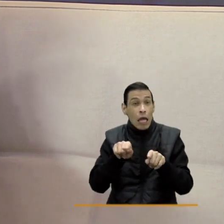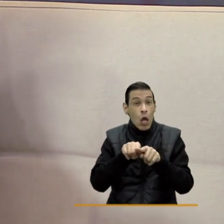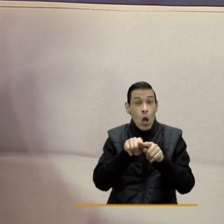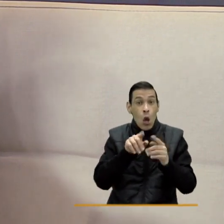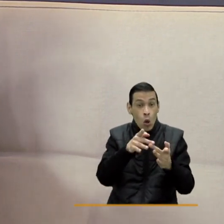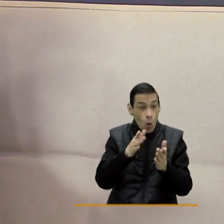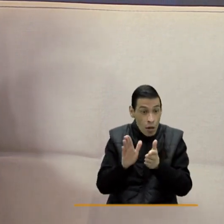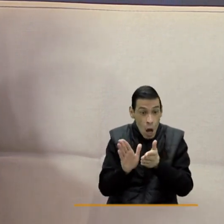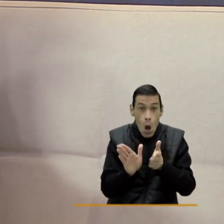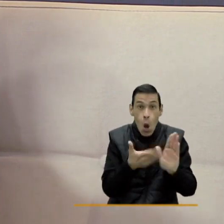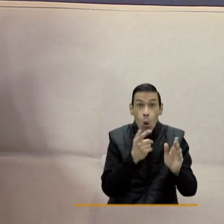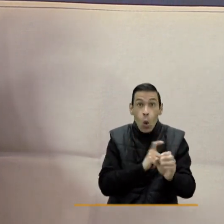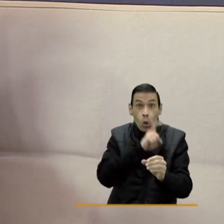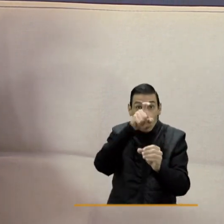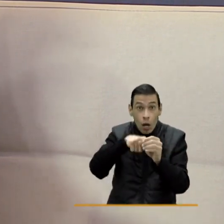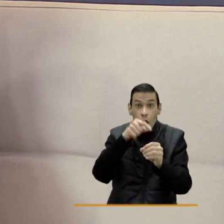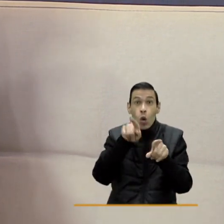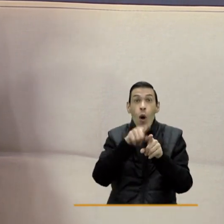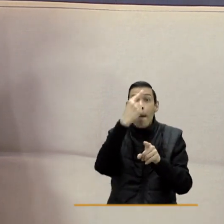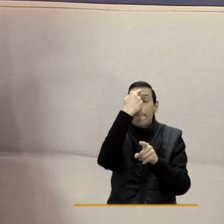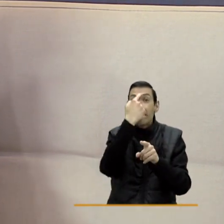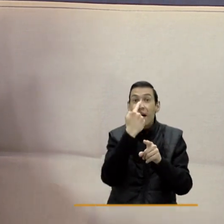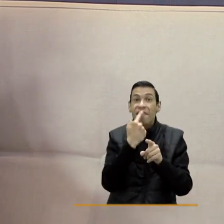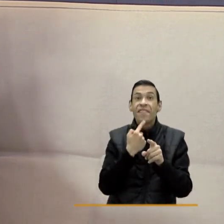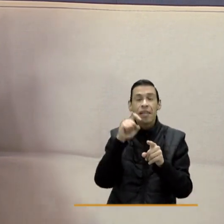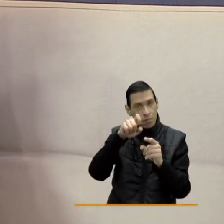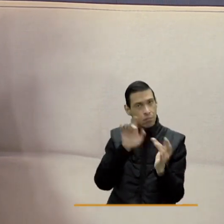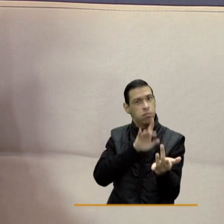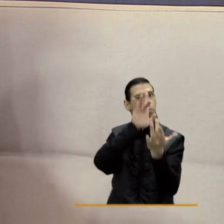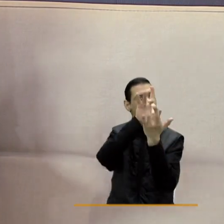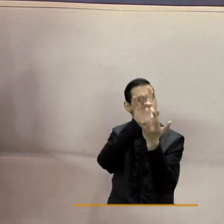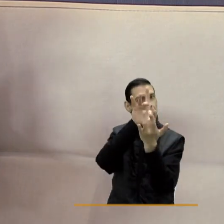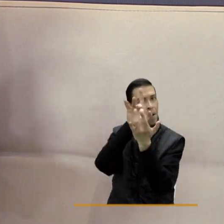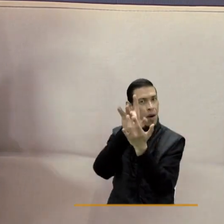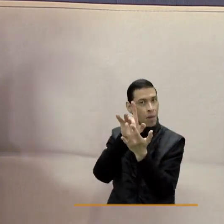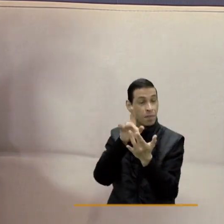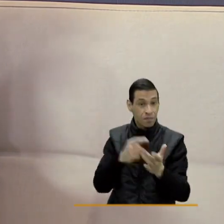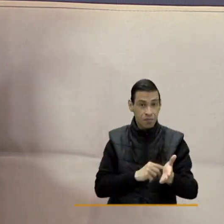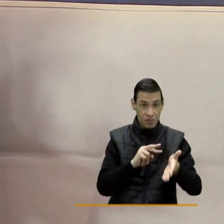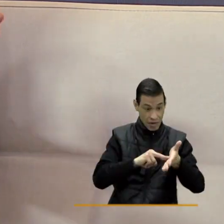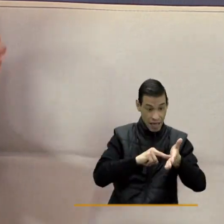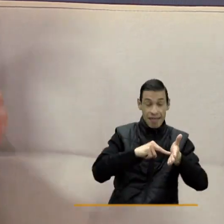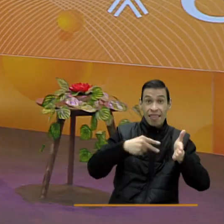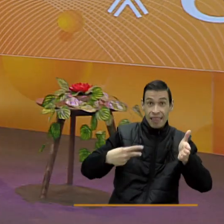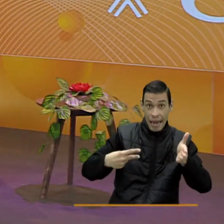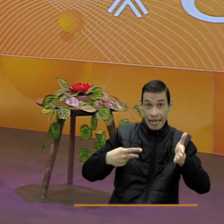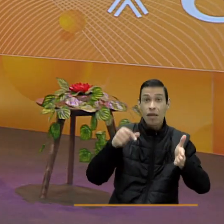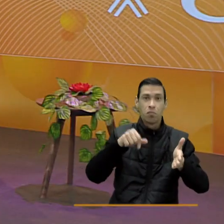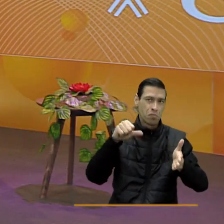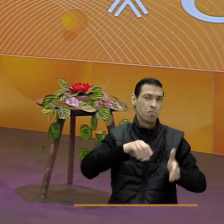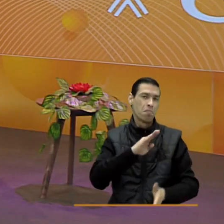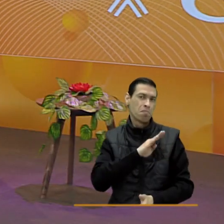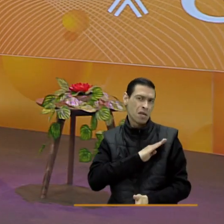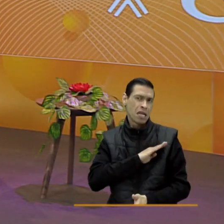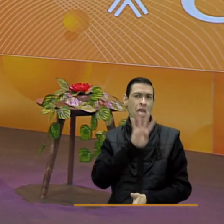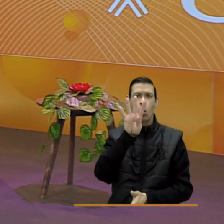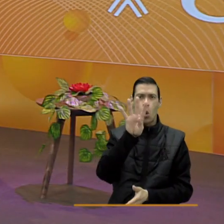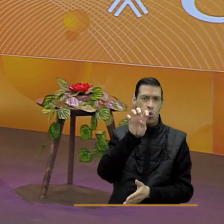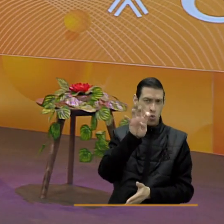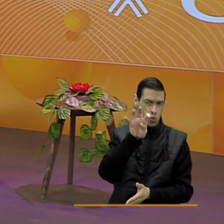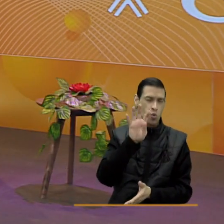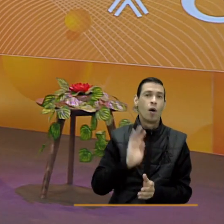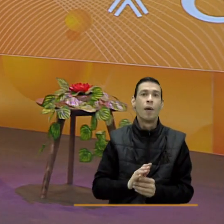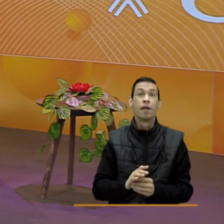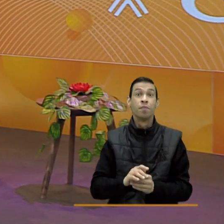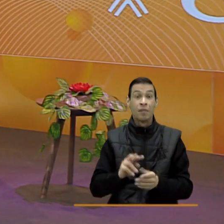características o lo que exige el perfil de ingreso del programa. Que si es técnico puede hacerlo con noveno grado, pero